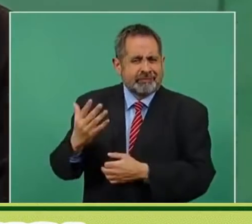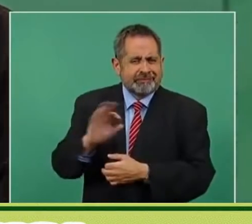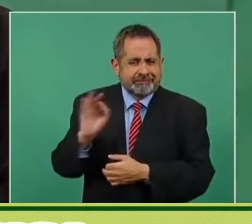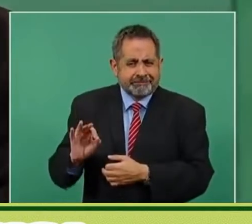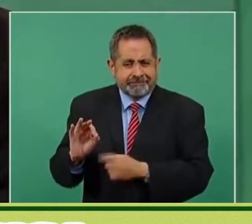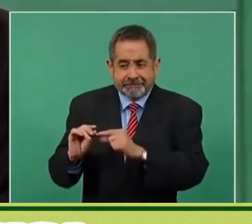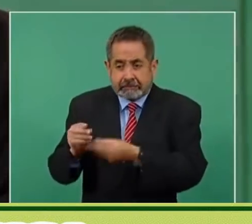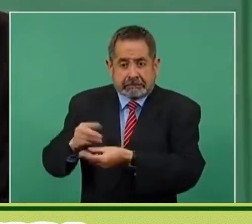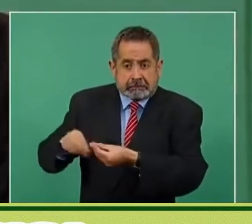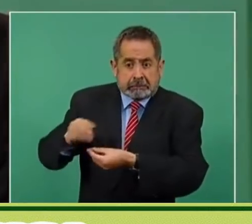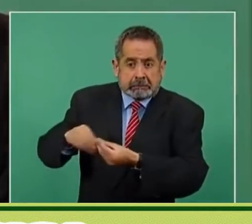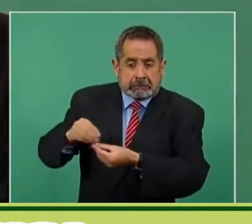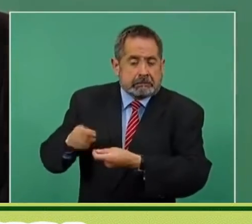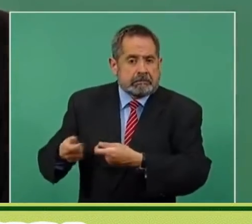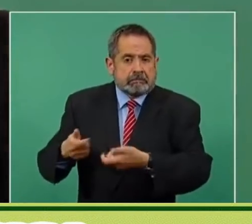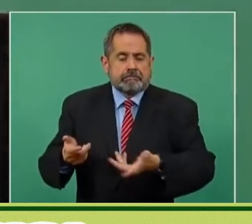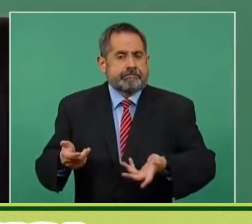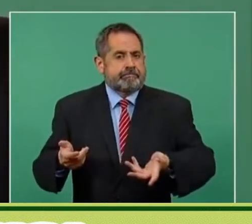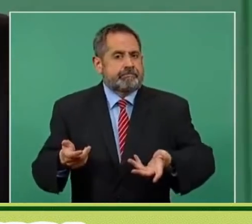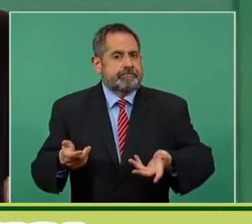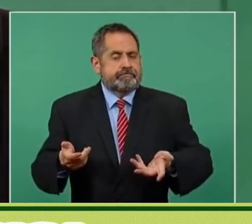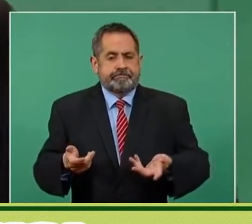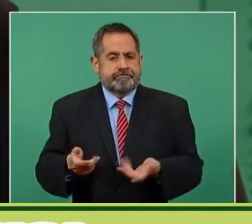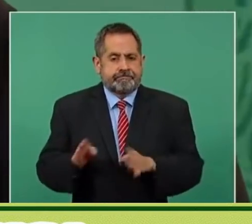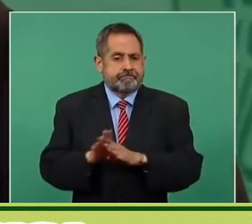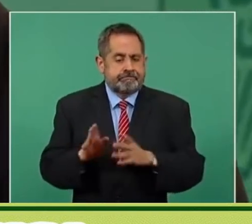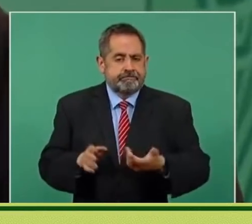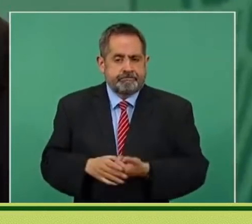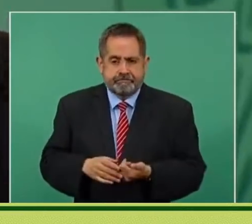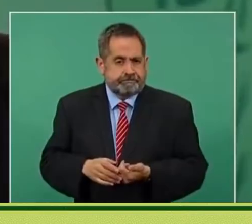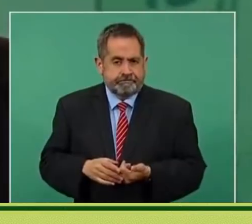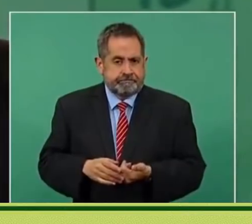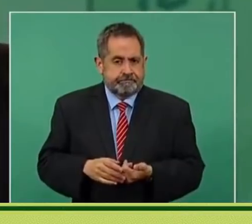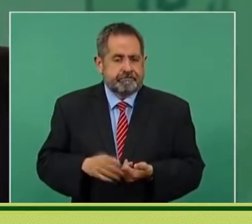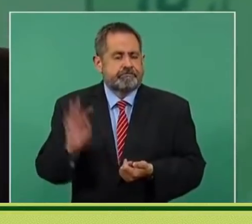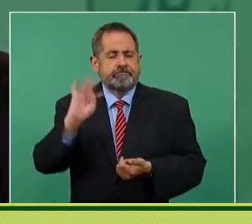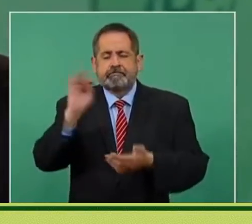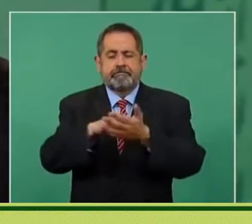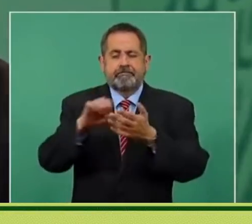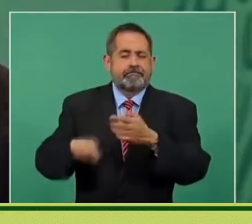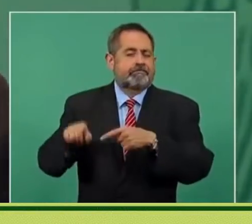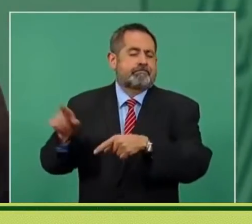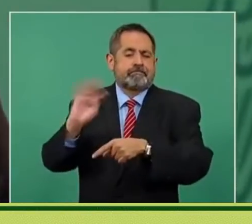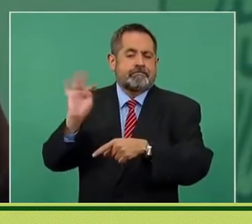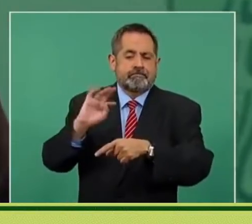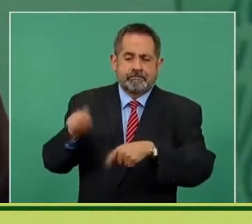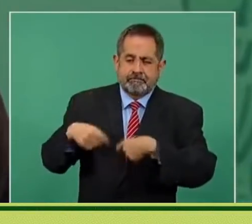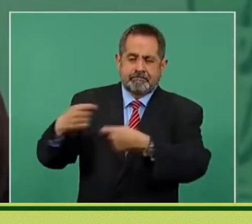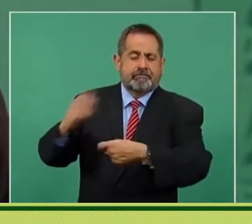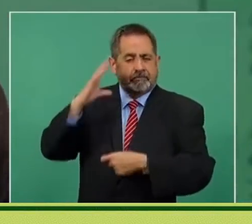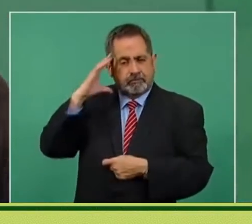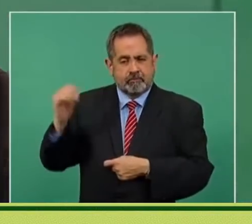o sea, si le correspondían a